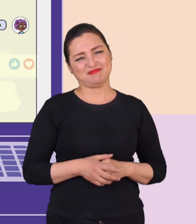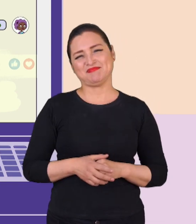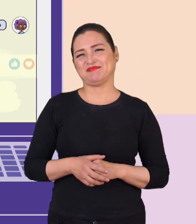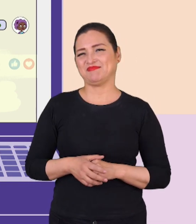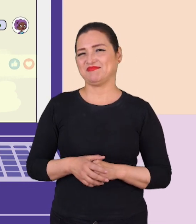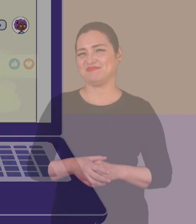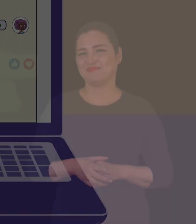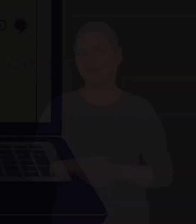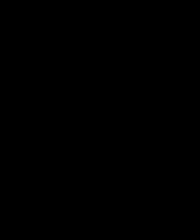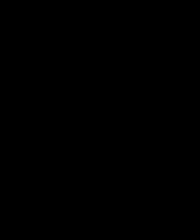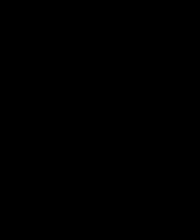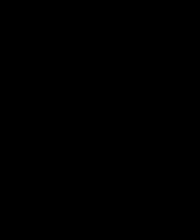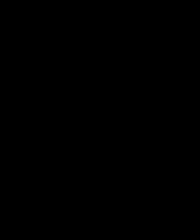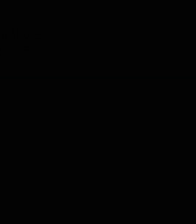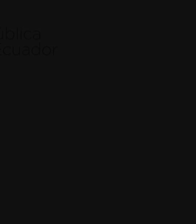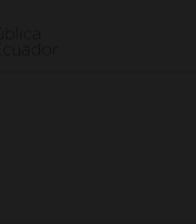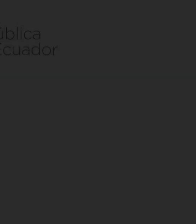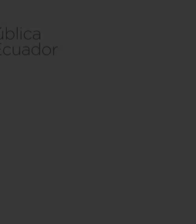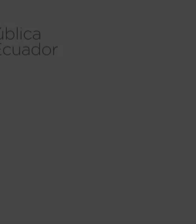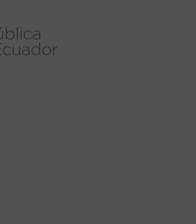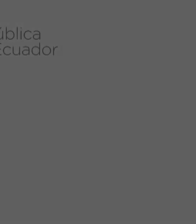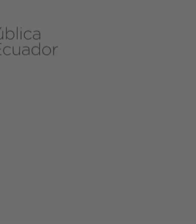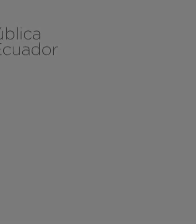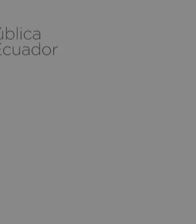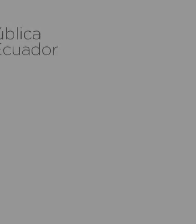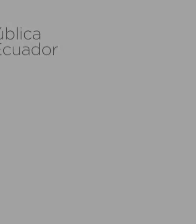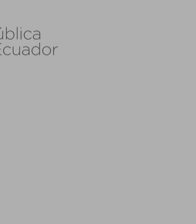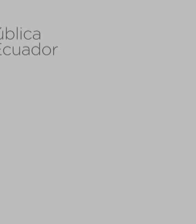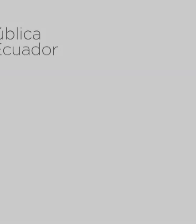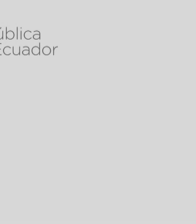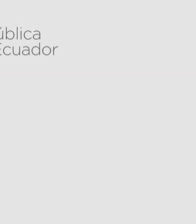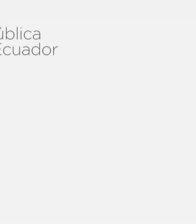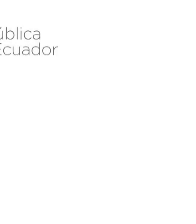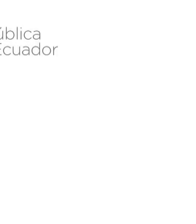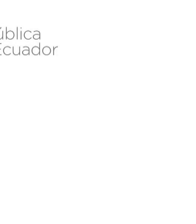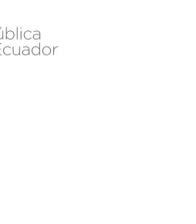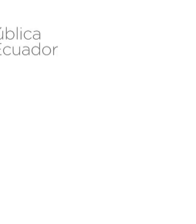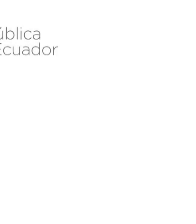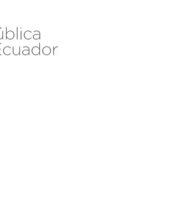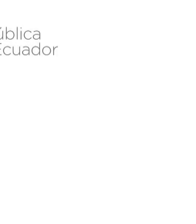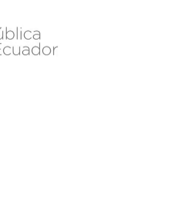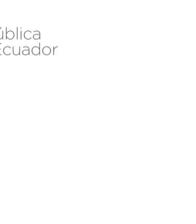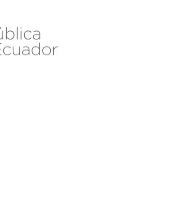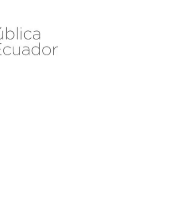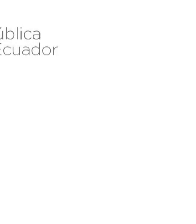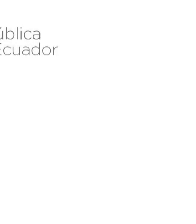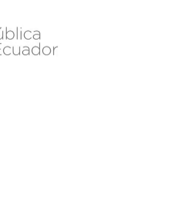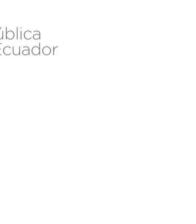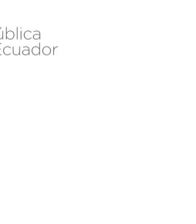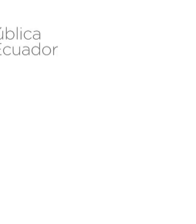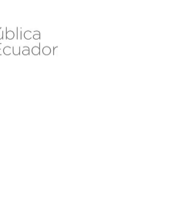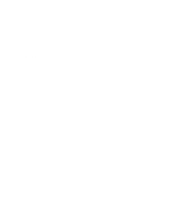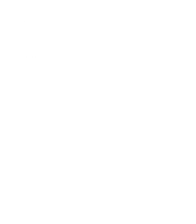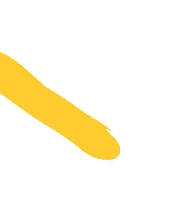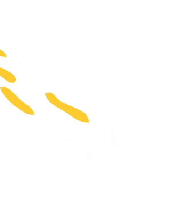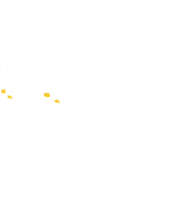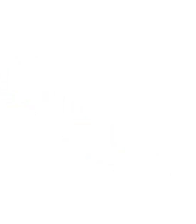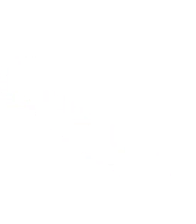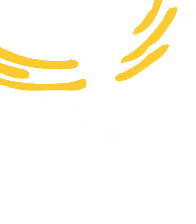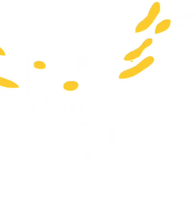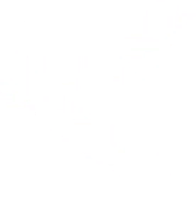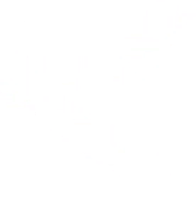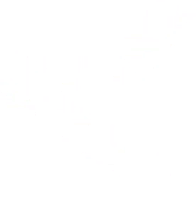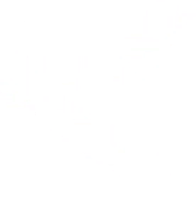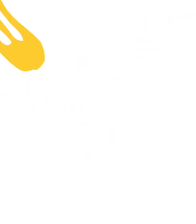¡Ig PORPRPRPRPRPRPRPRPRPRPRPRPRPRPRPRPRPRP ¡Chao,